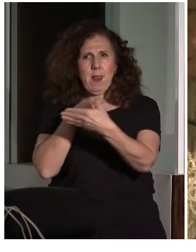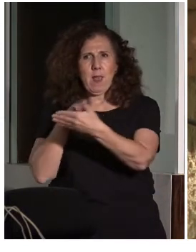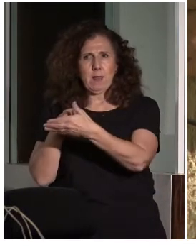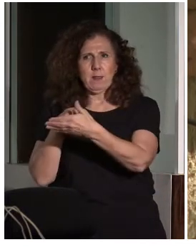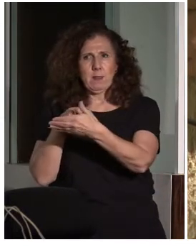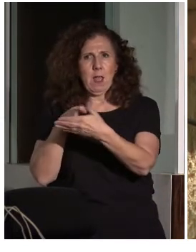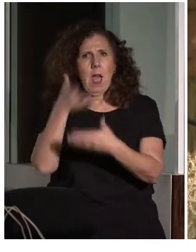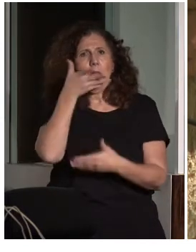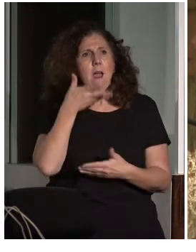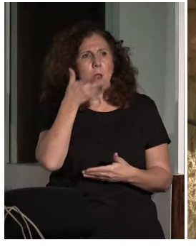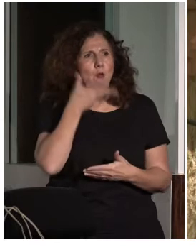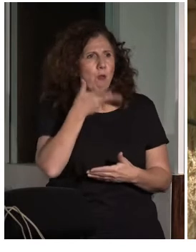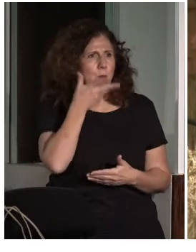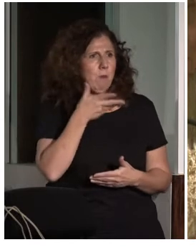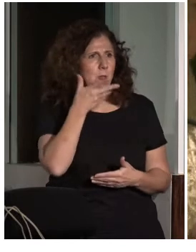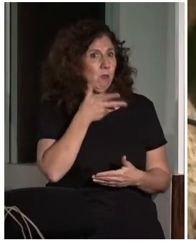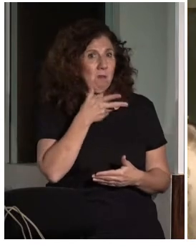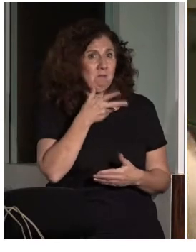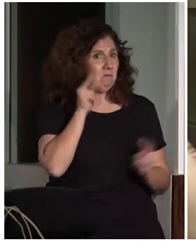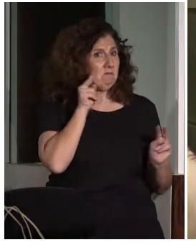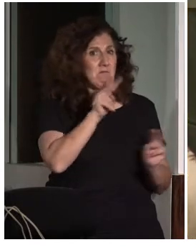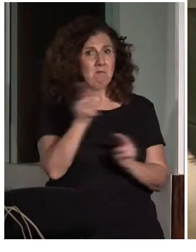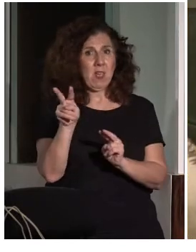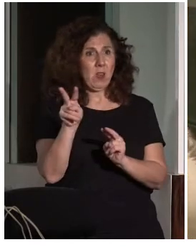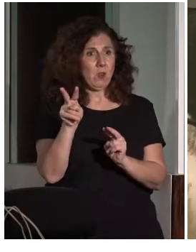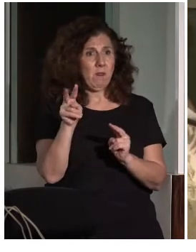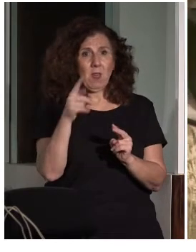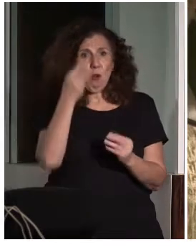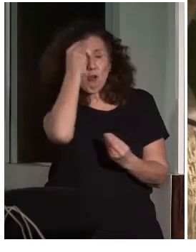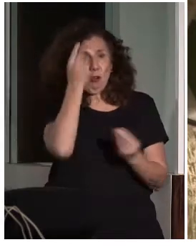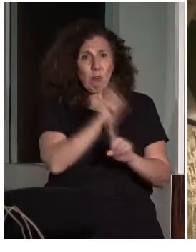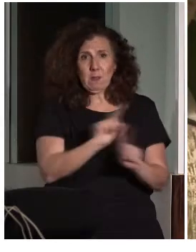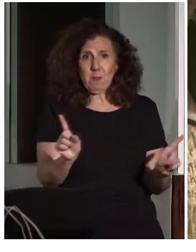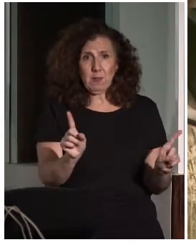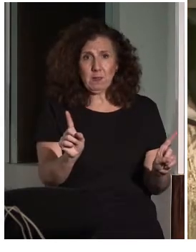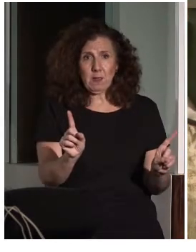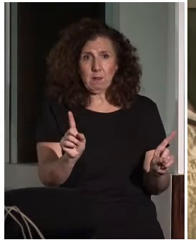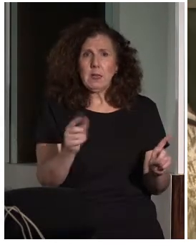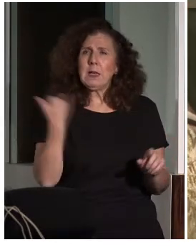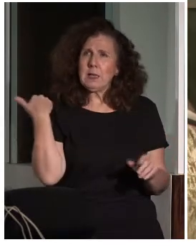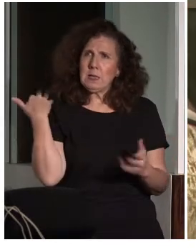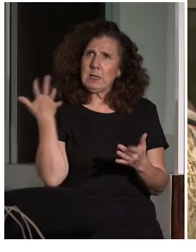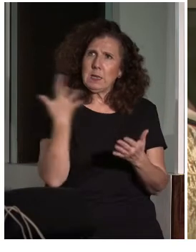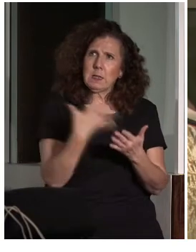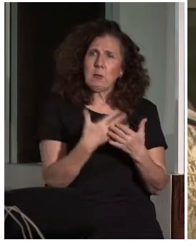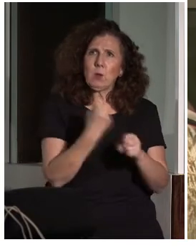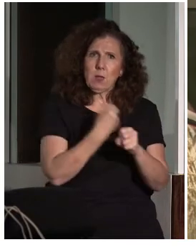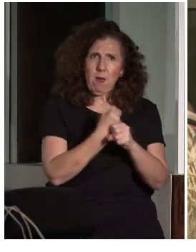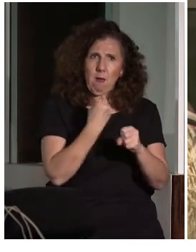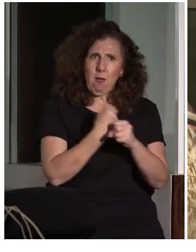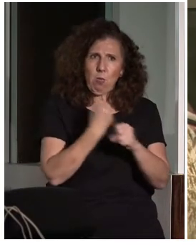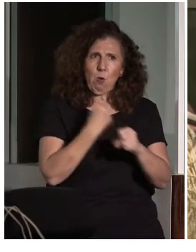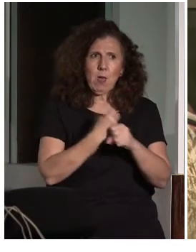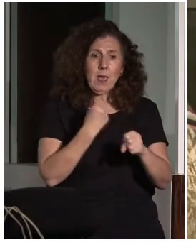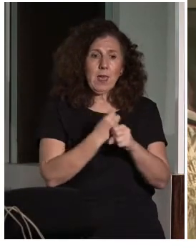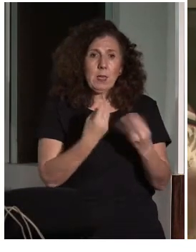día menos se tienen en cuenta. Se ha trabajado mucho y bien en temas de supresión de las barreras